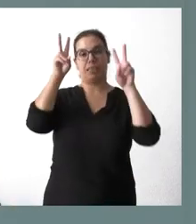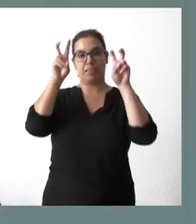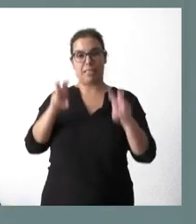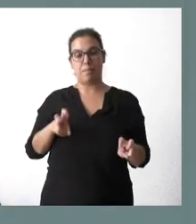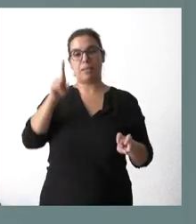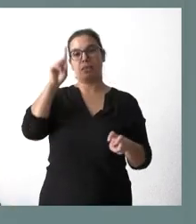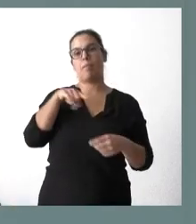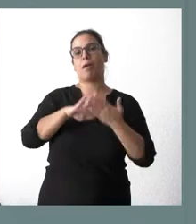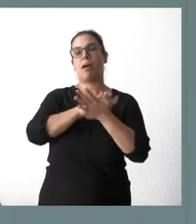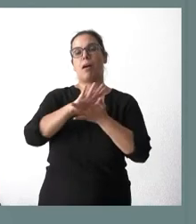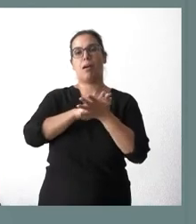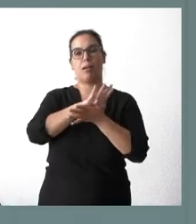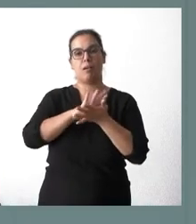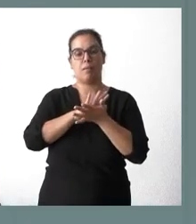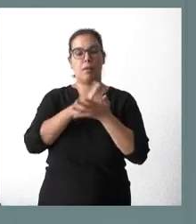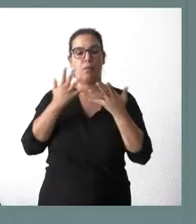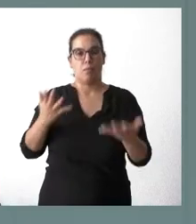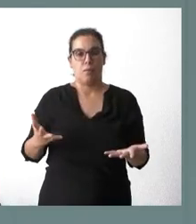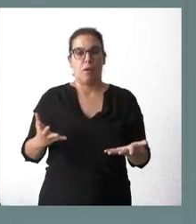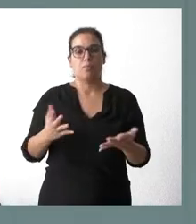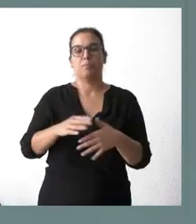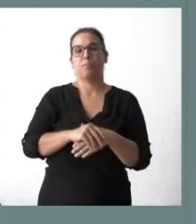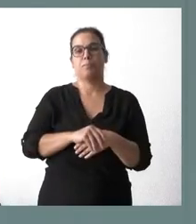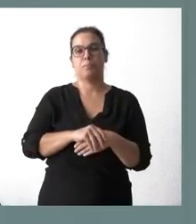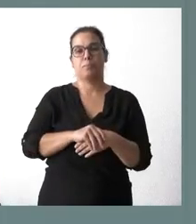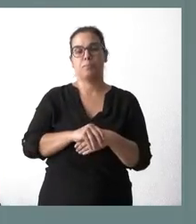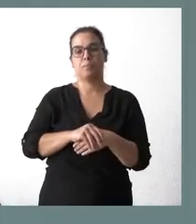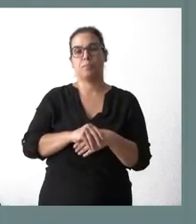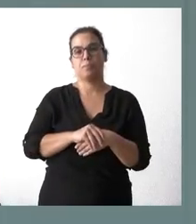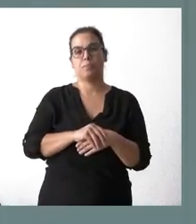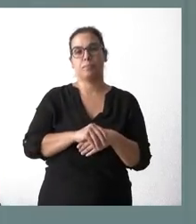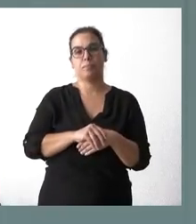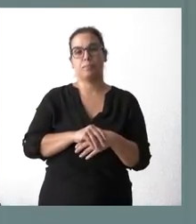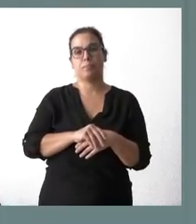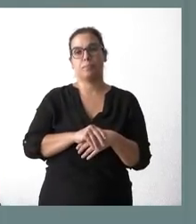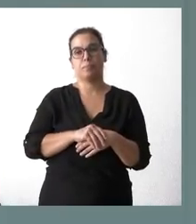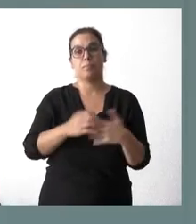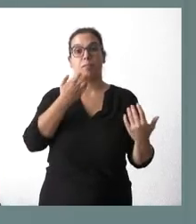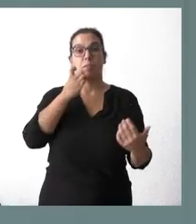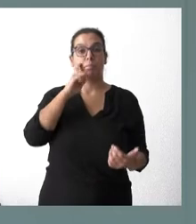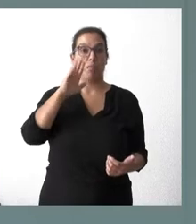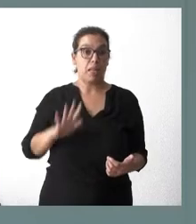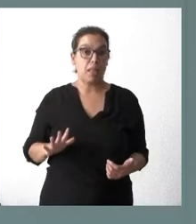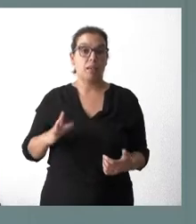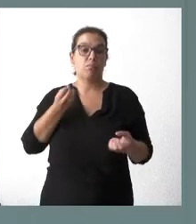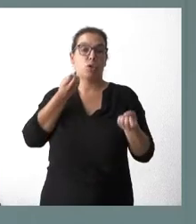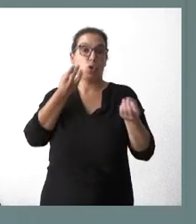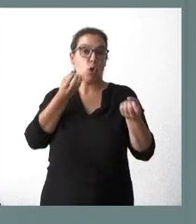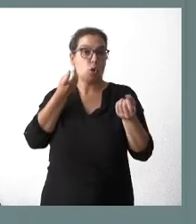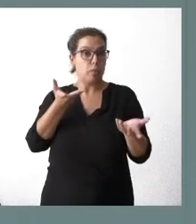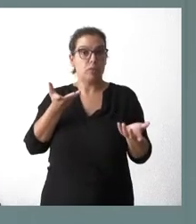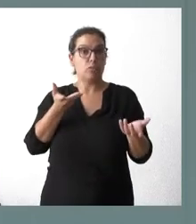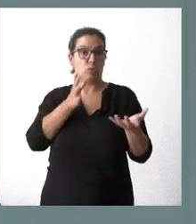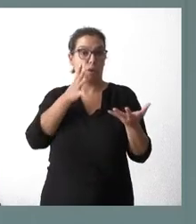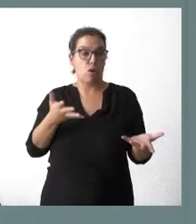visto y hemos analizado y que, si les parece, lo comento en este